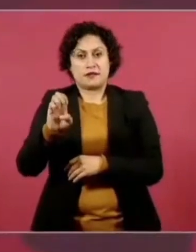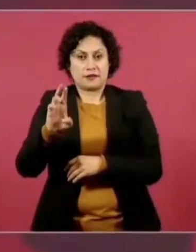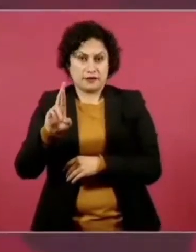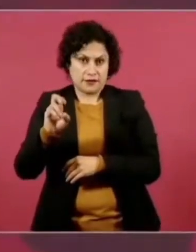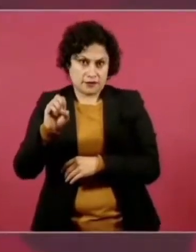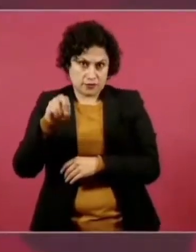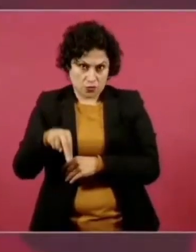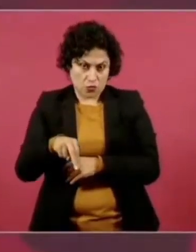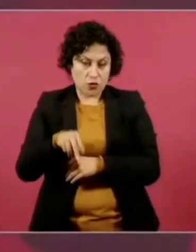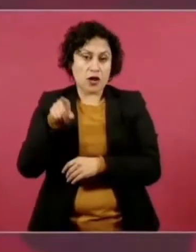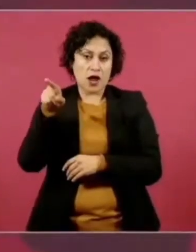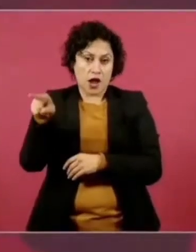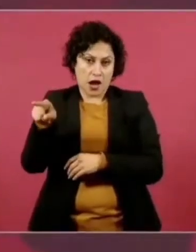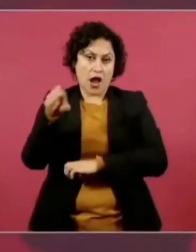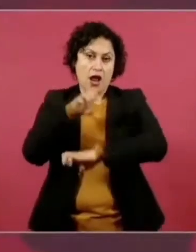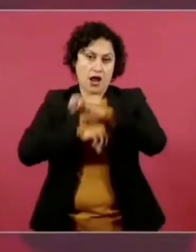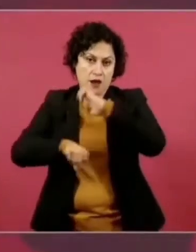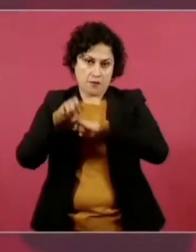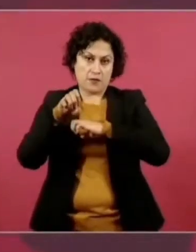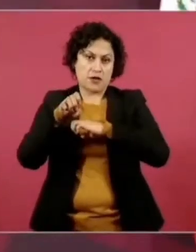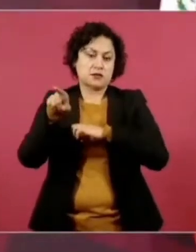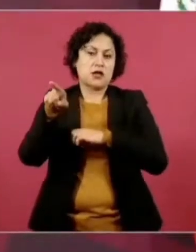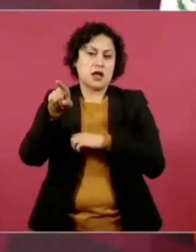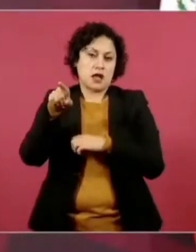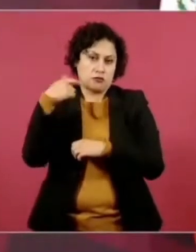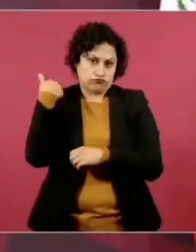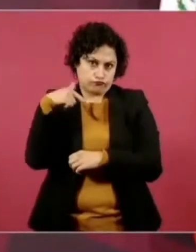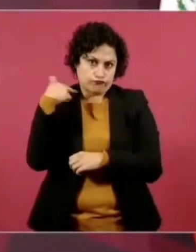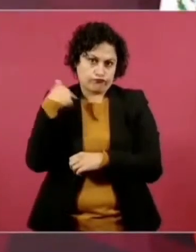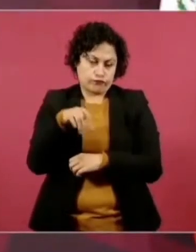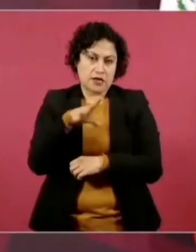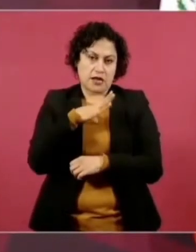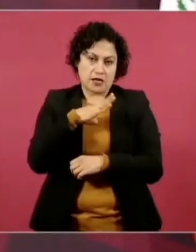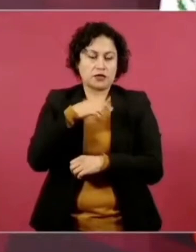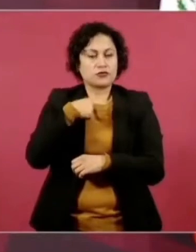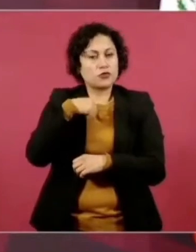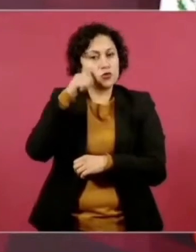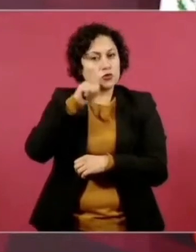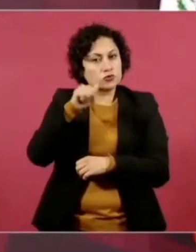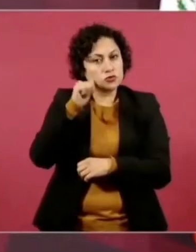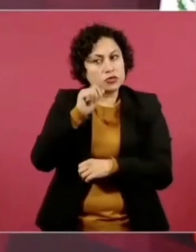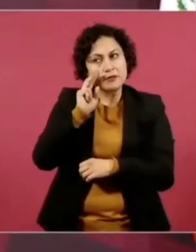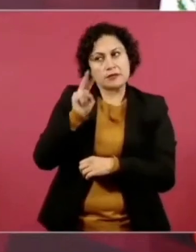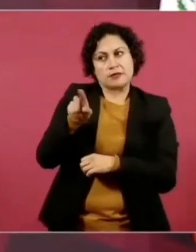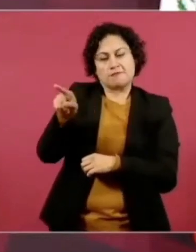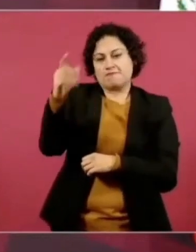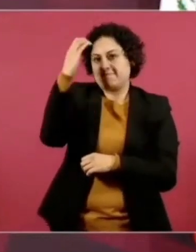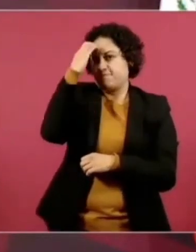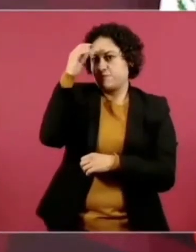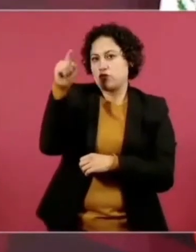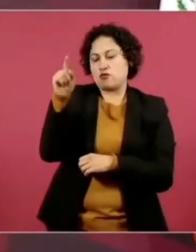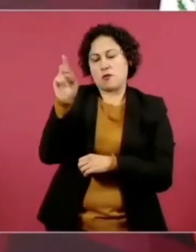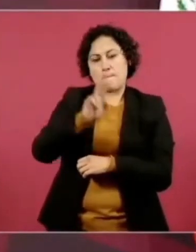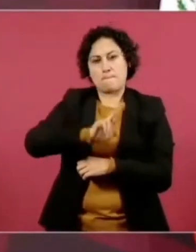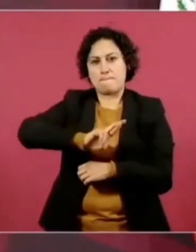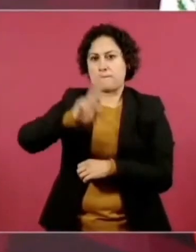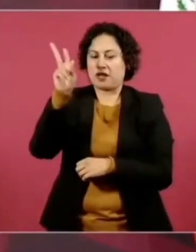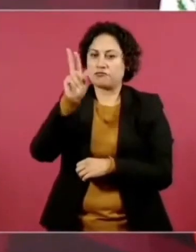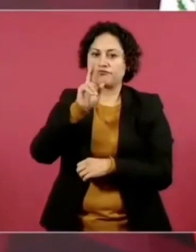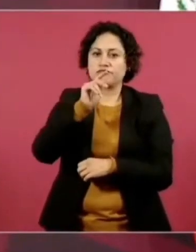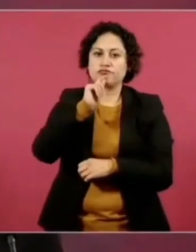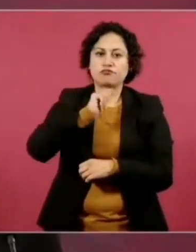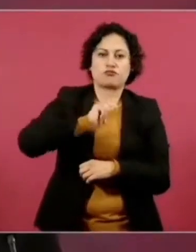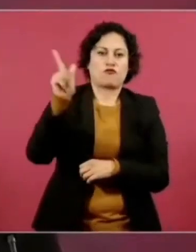Guadalajara, que siempre hablo de él, porque es de los mejores del mundo en construcciones de